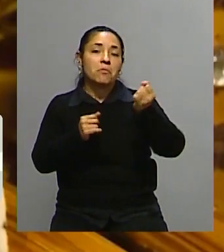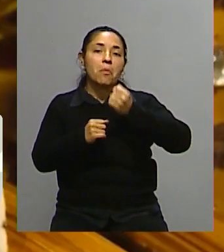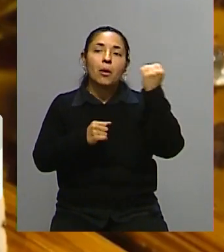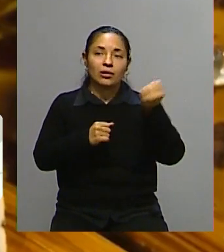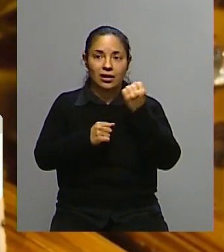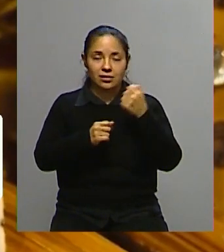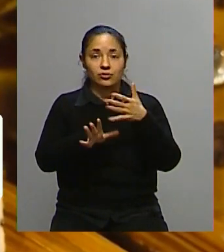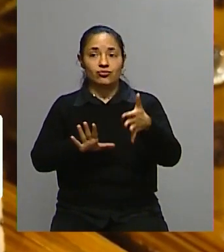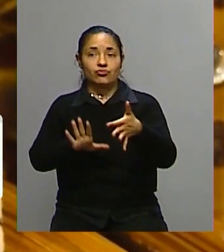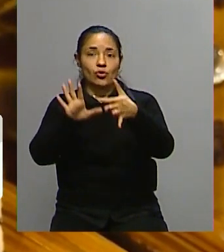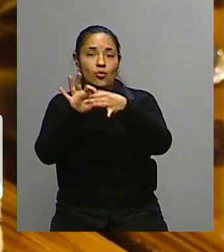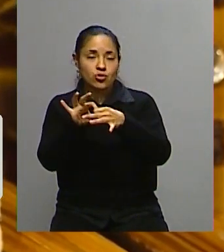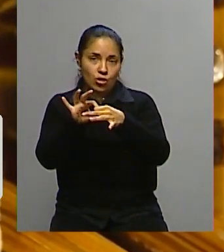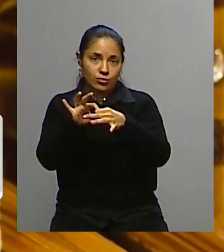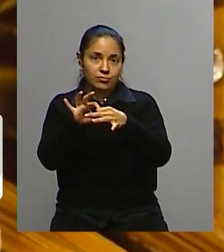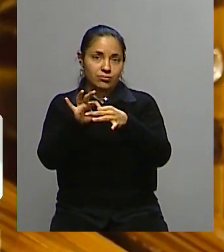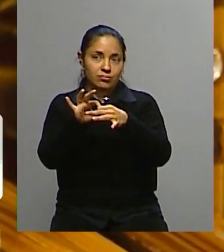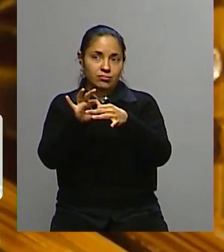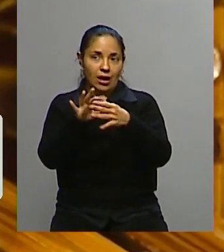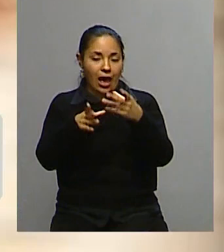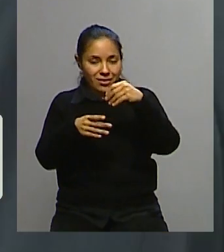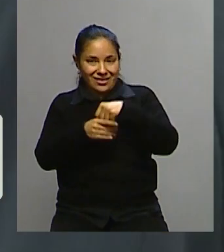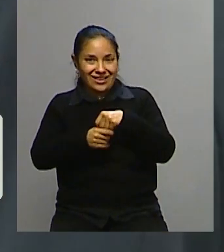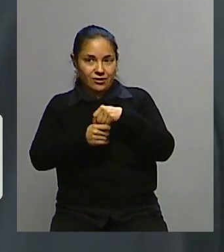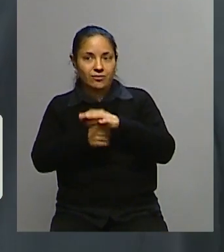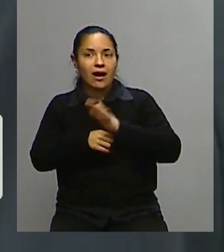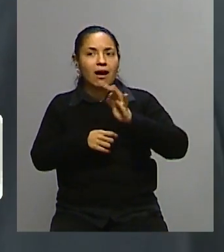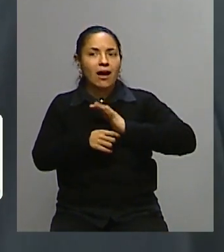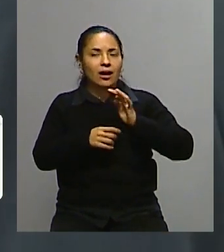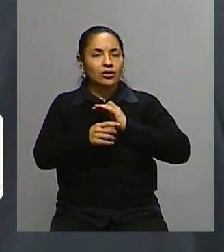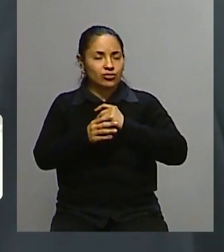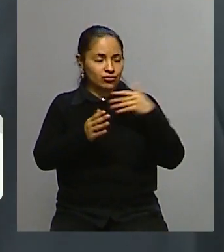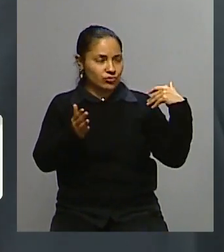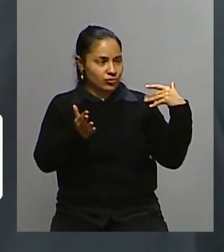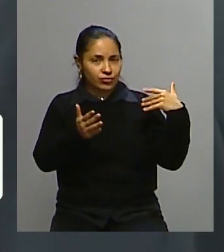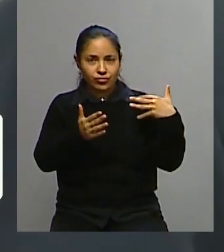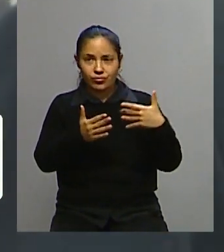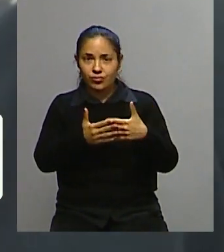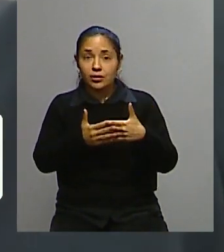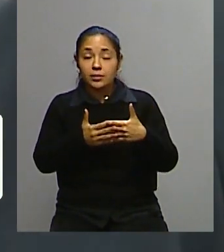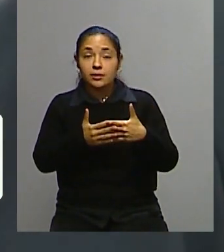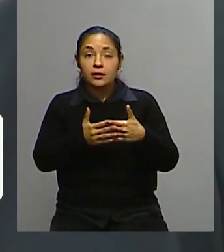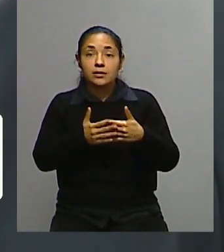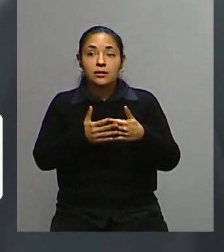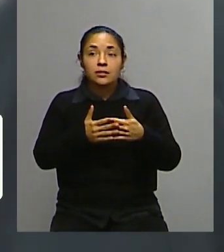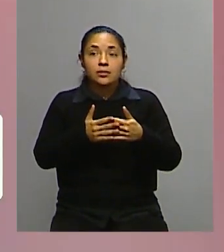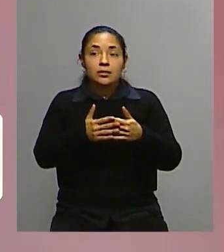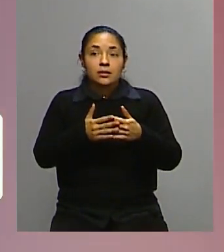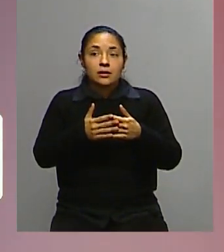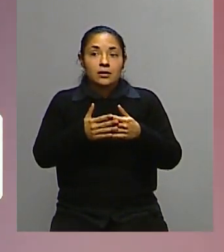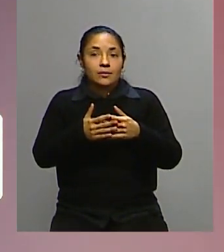unión hacia adentro. En estos últimos años, además, donde hubo, por ejemplo, el plebiscito